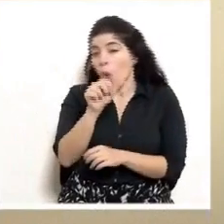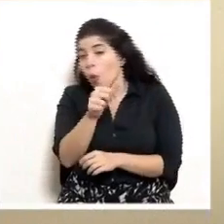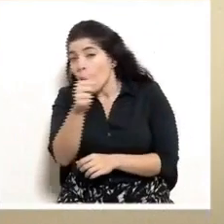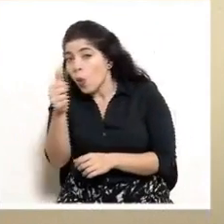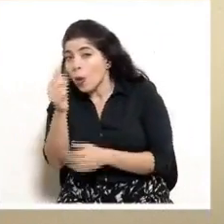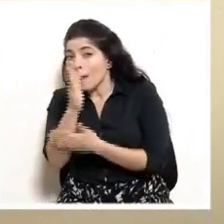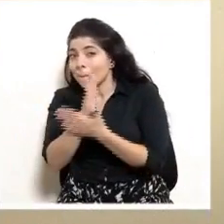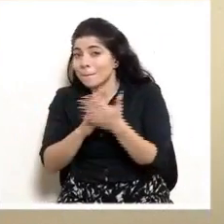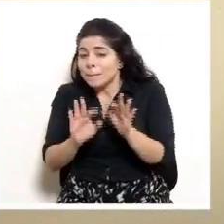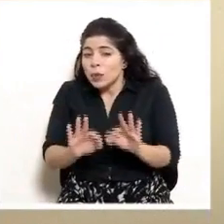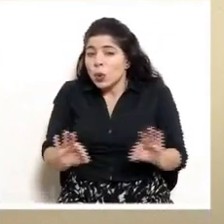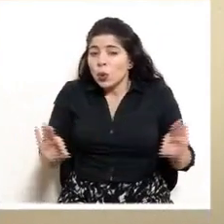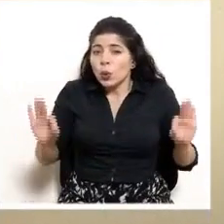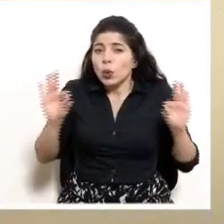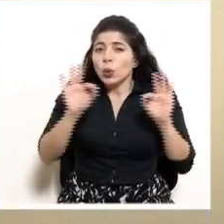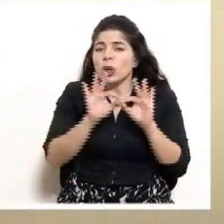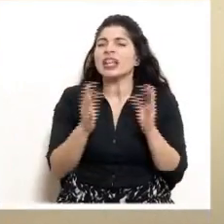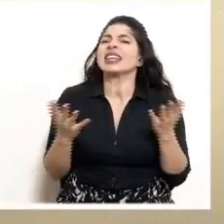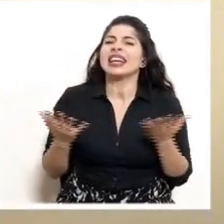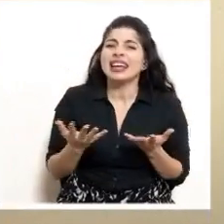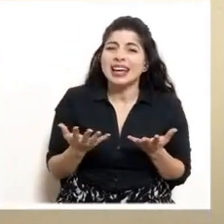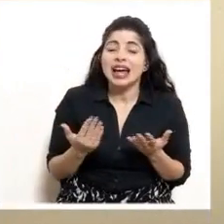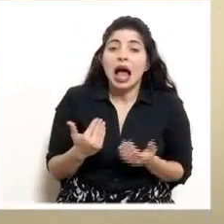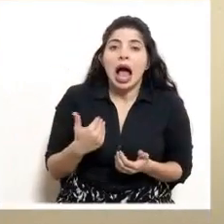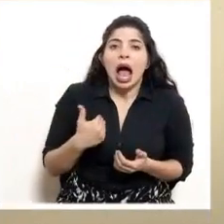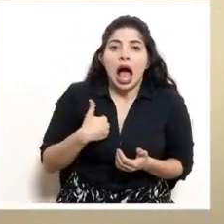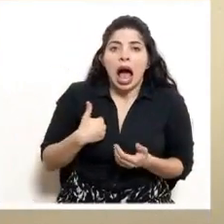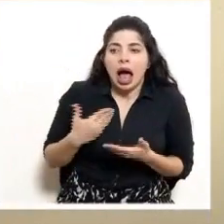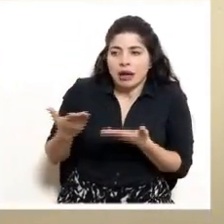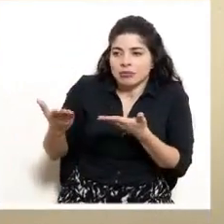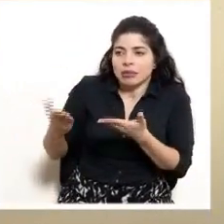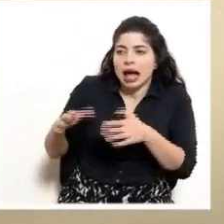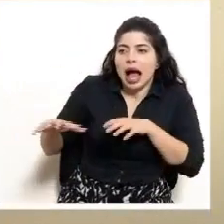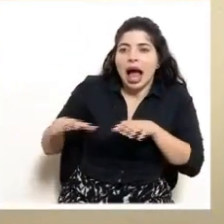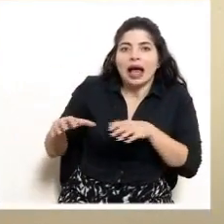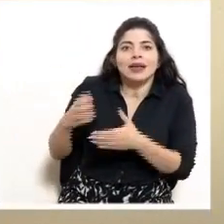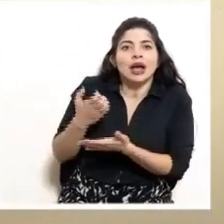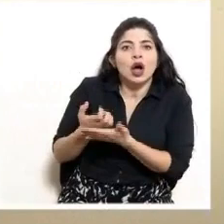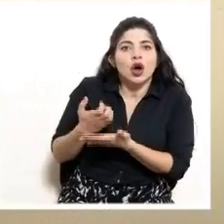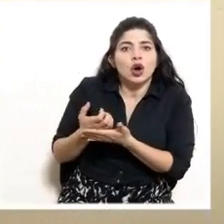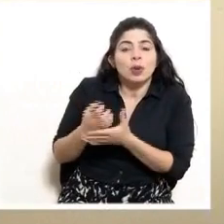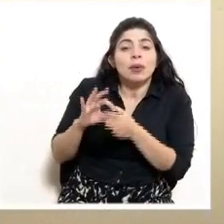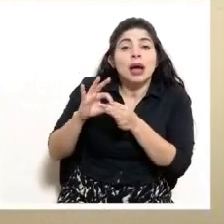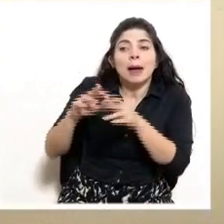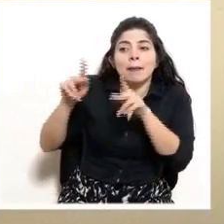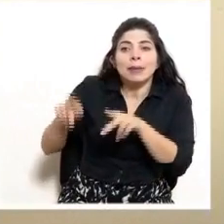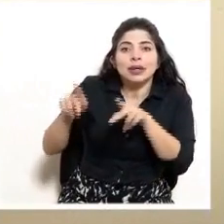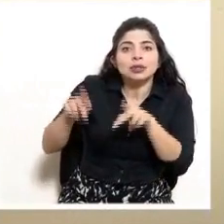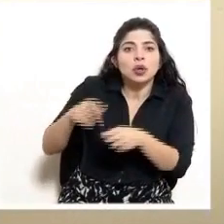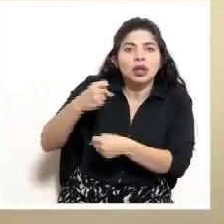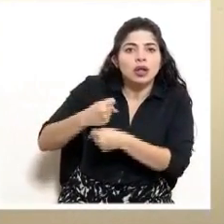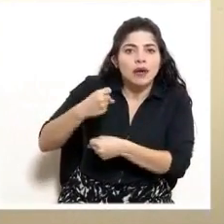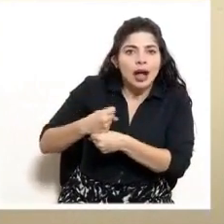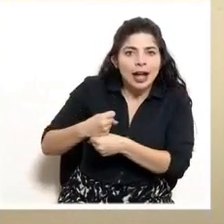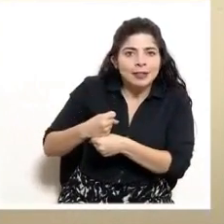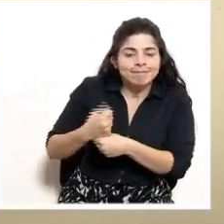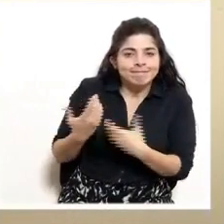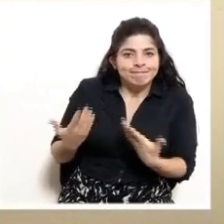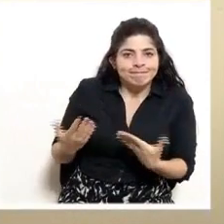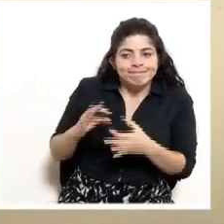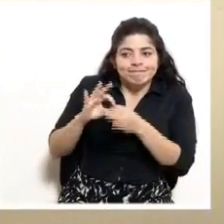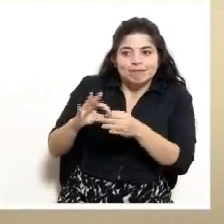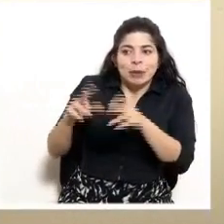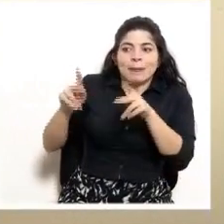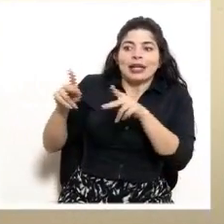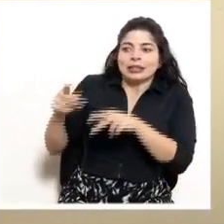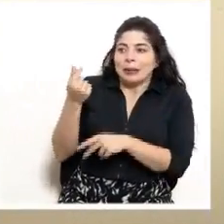ecuación y es que hay una actividad económica que tiene que ver con los empleos de las personas. Tiene que ver con la capacidad de